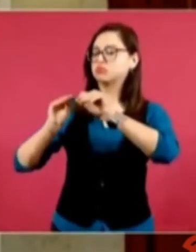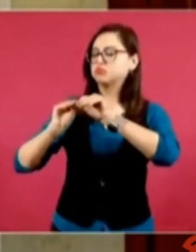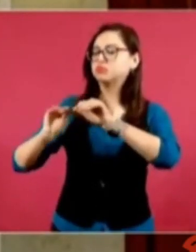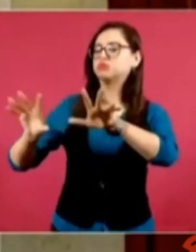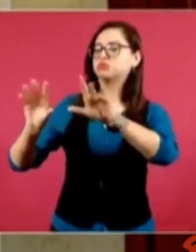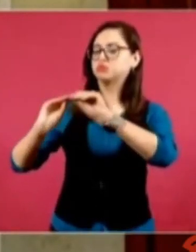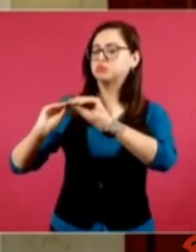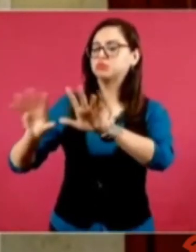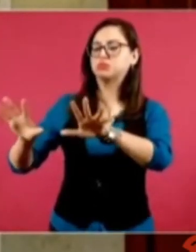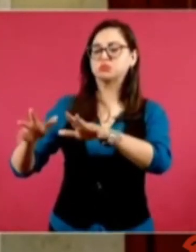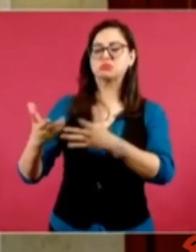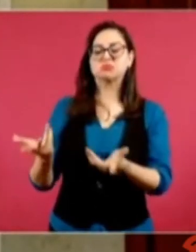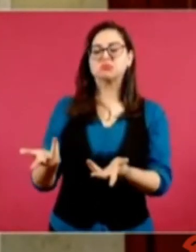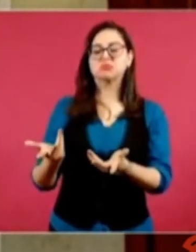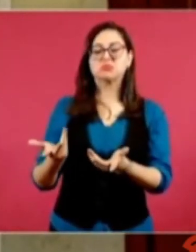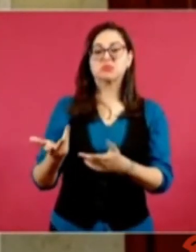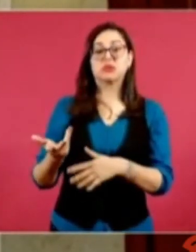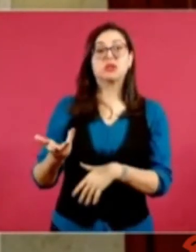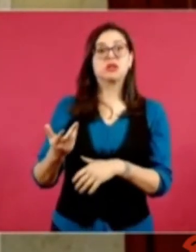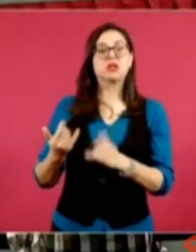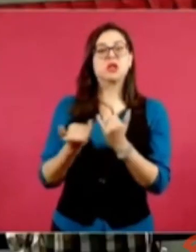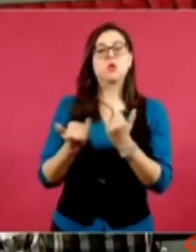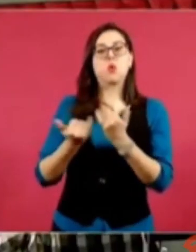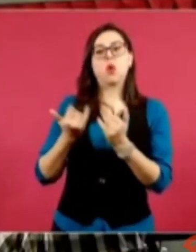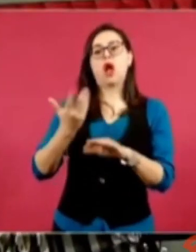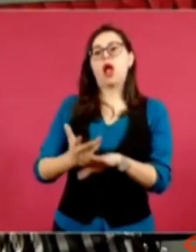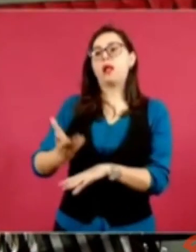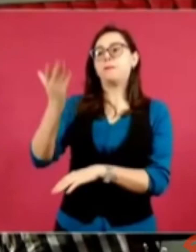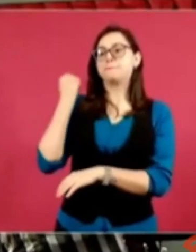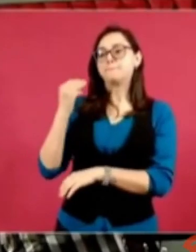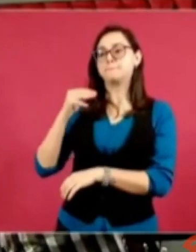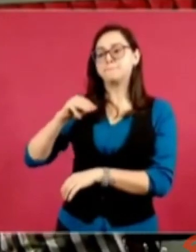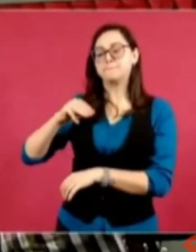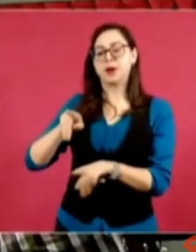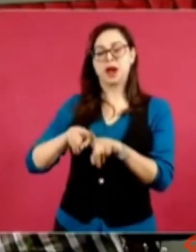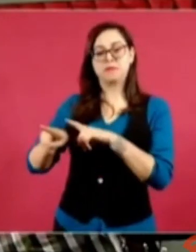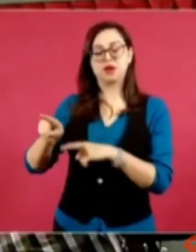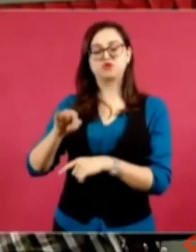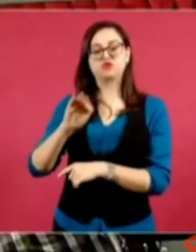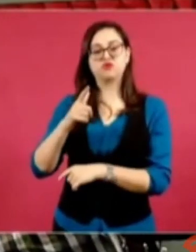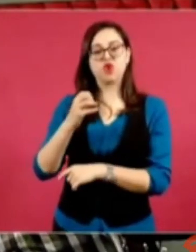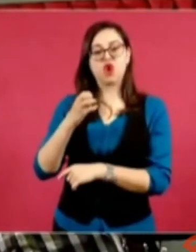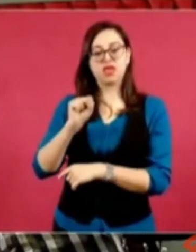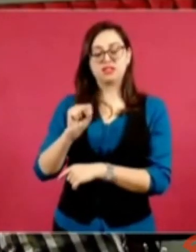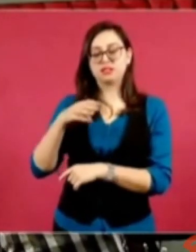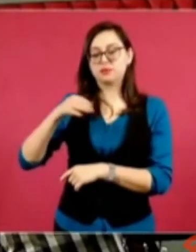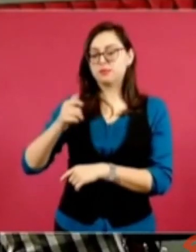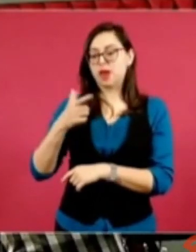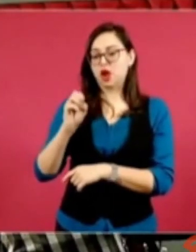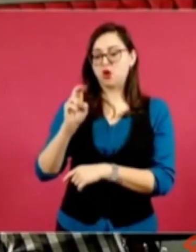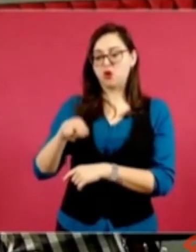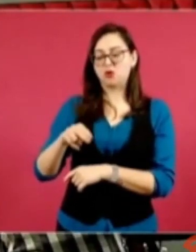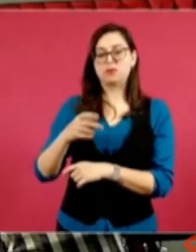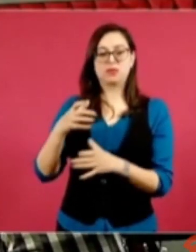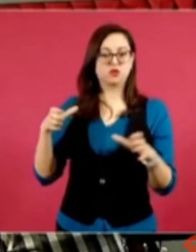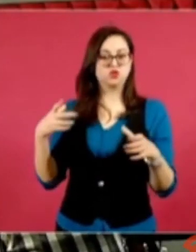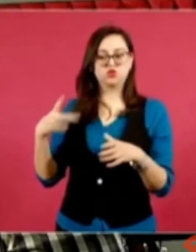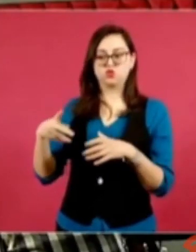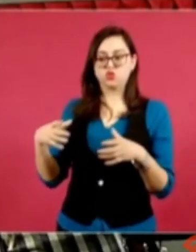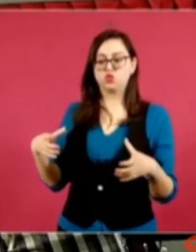en una situación para ellos muy difícil porque estaba